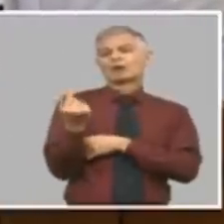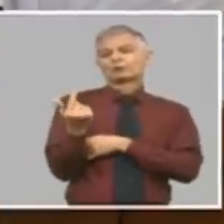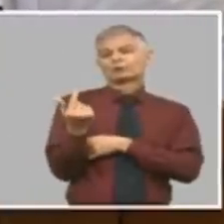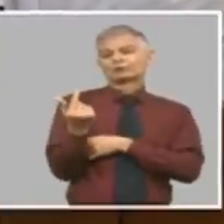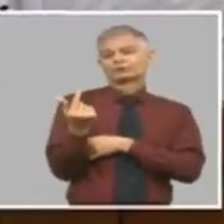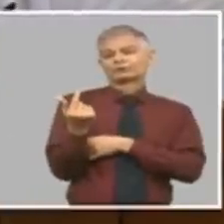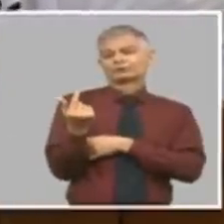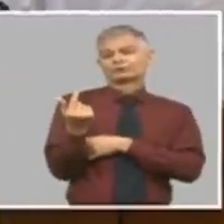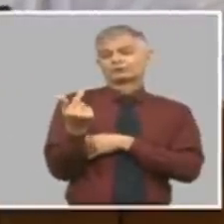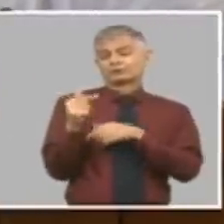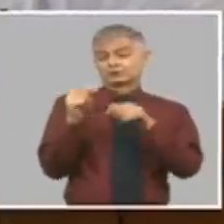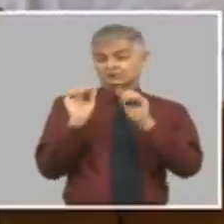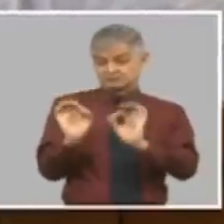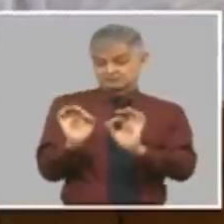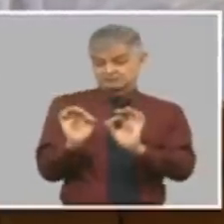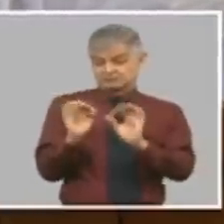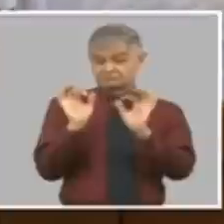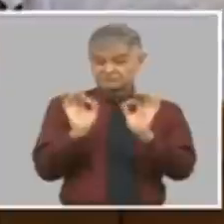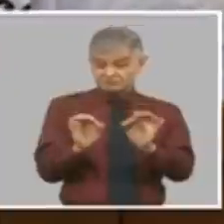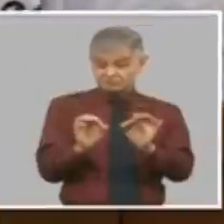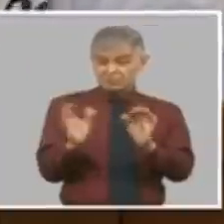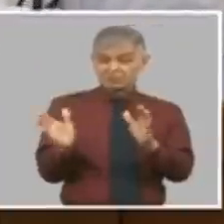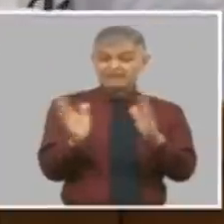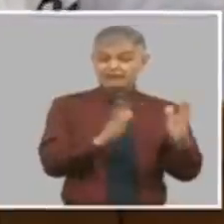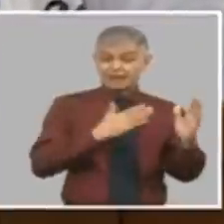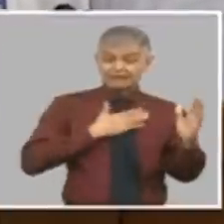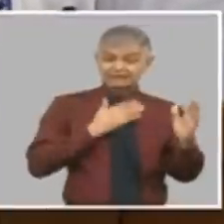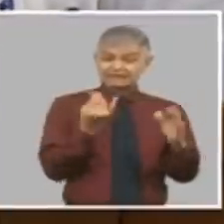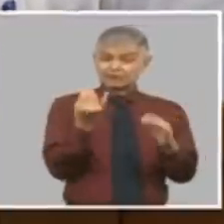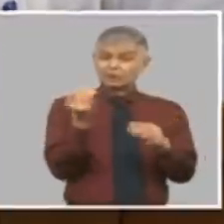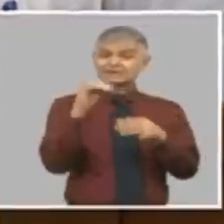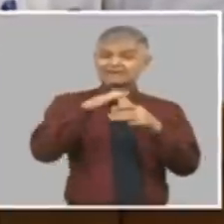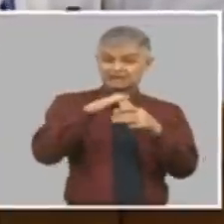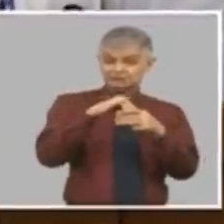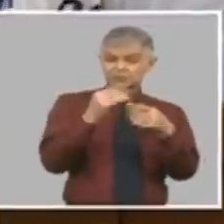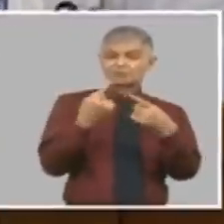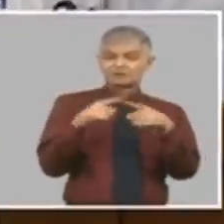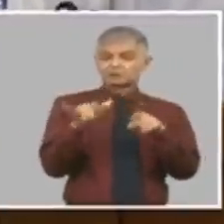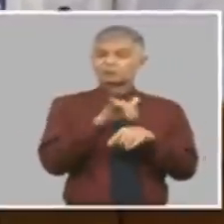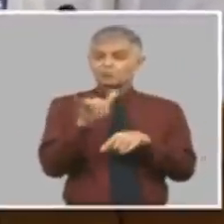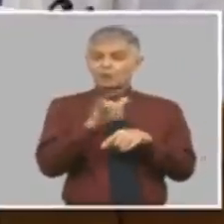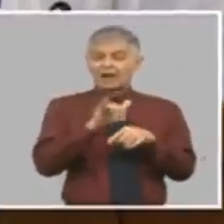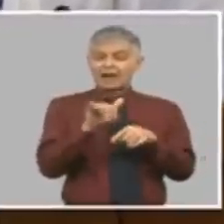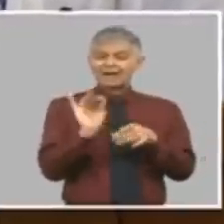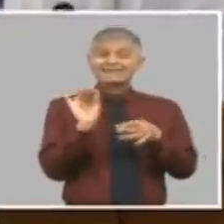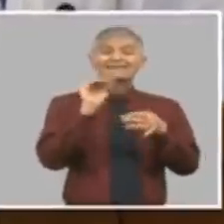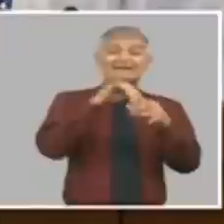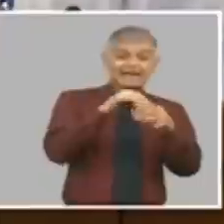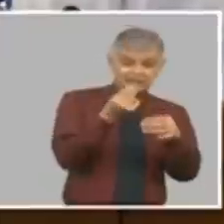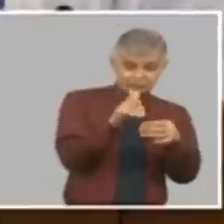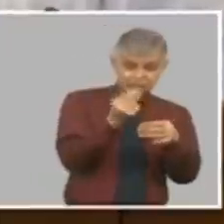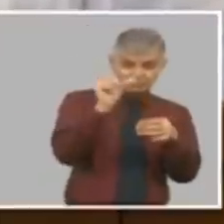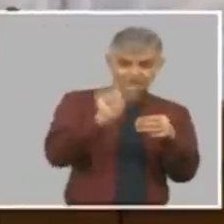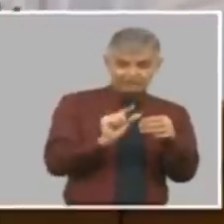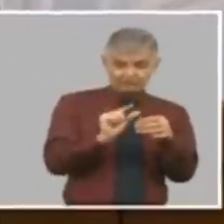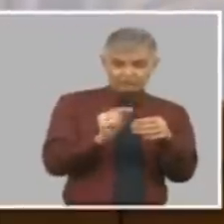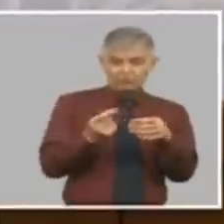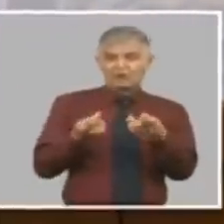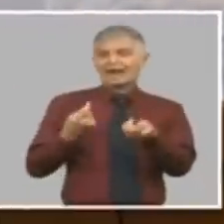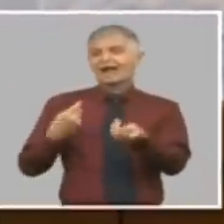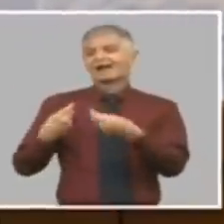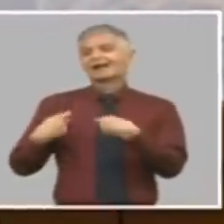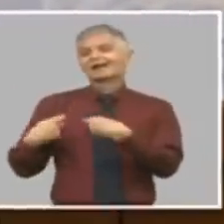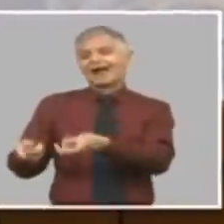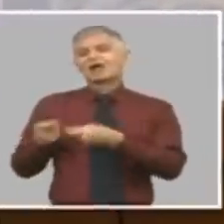las devaluaciones son del lado de los ingresos pero son del lado de los gastos no es posible que nosotros a les permitamos